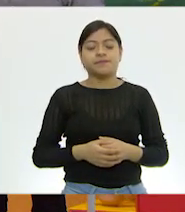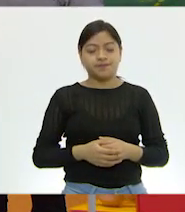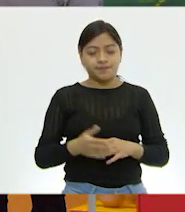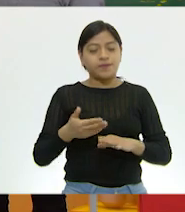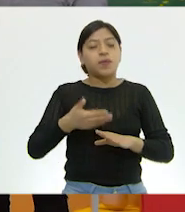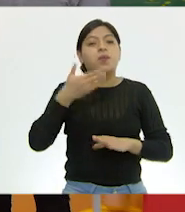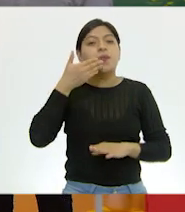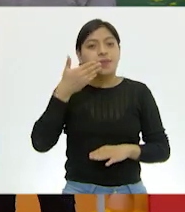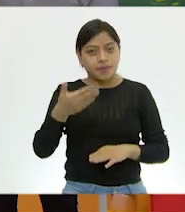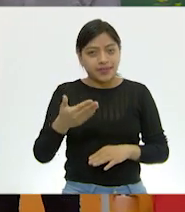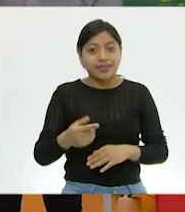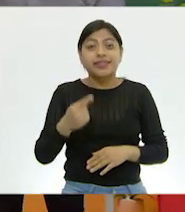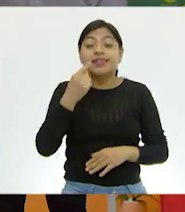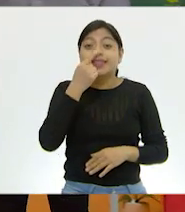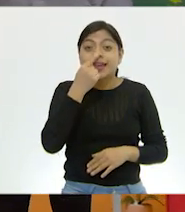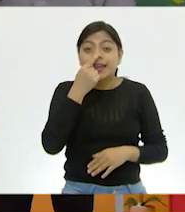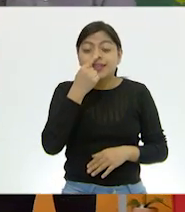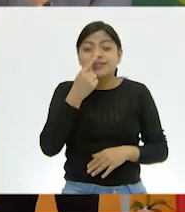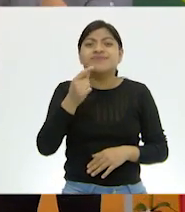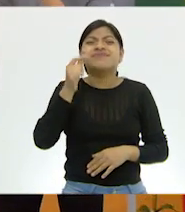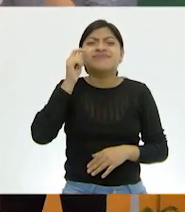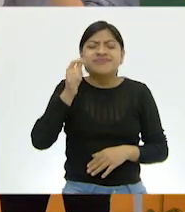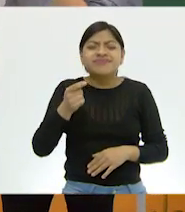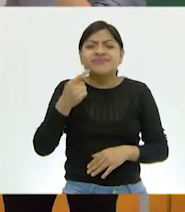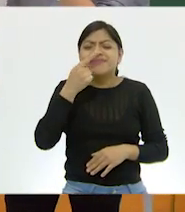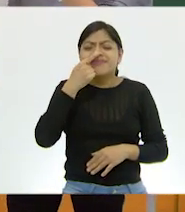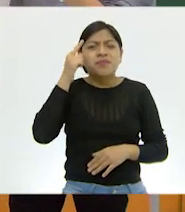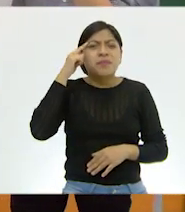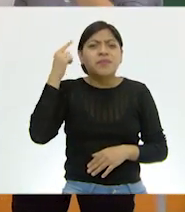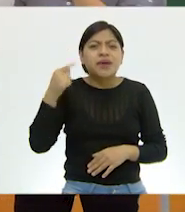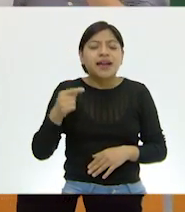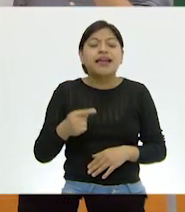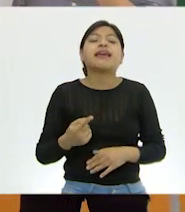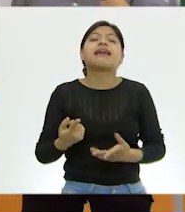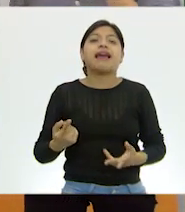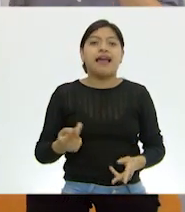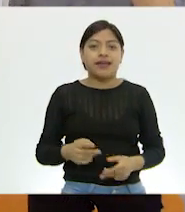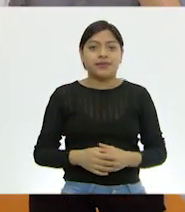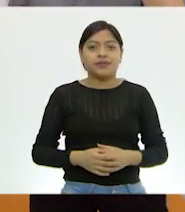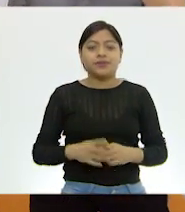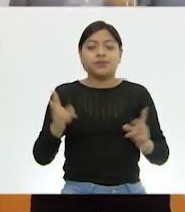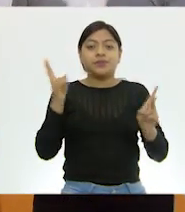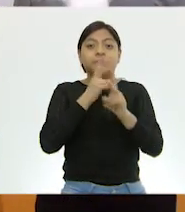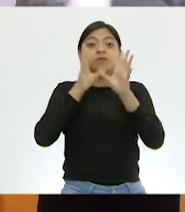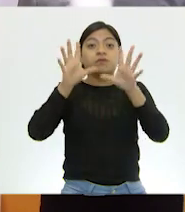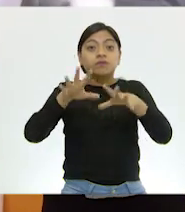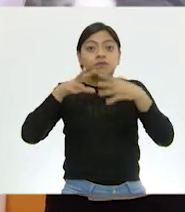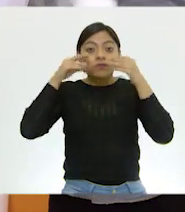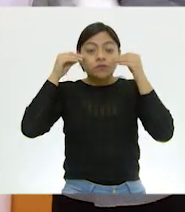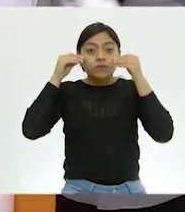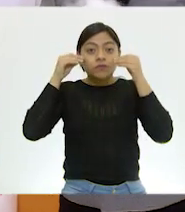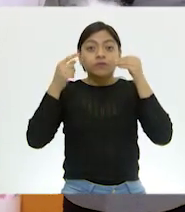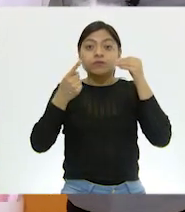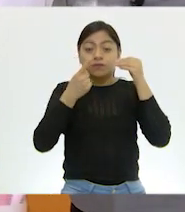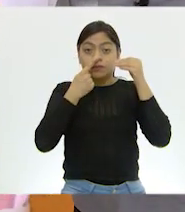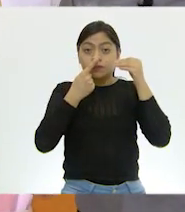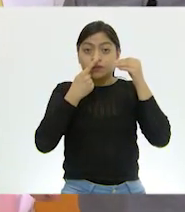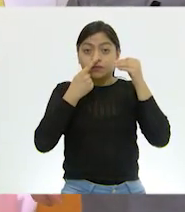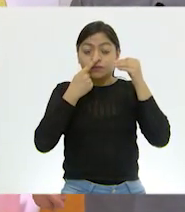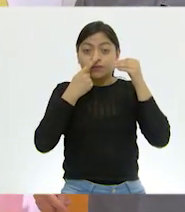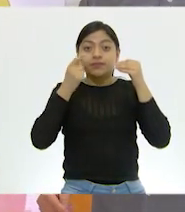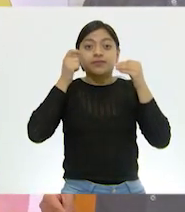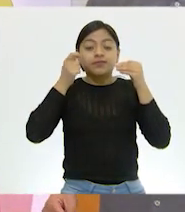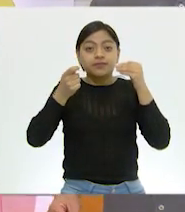La nariz es el lugar por donde entra el aire que respiras, ¿cierto? Cierto. Ok. Y ahí en la nariz es donde se